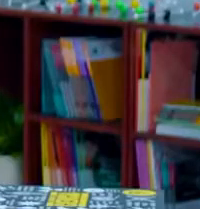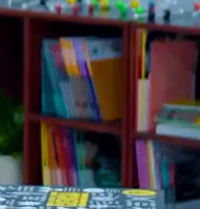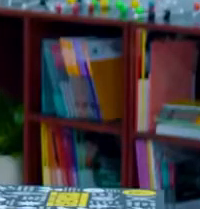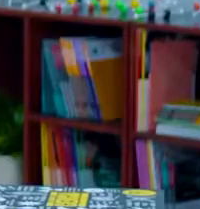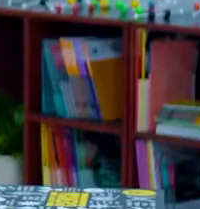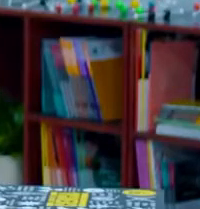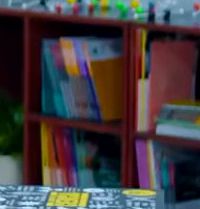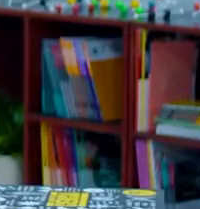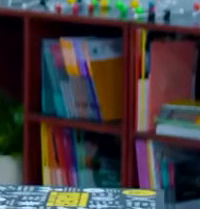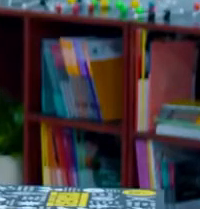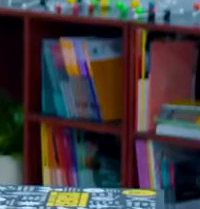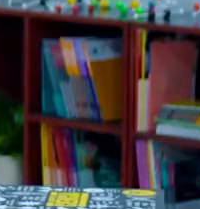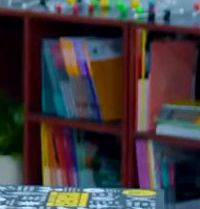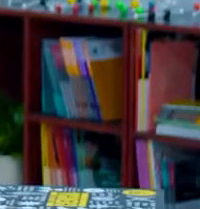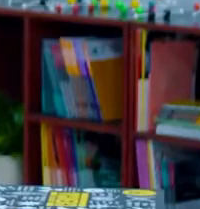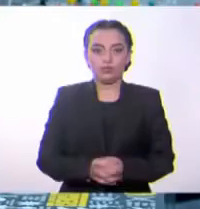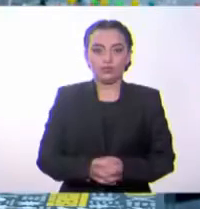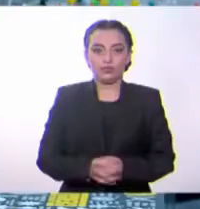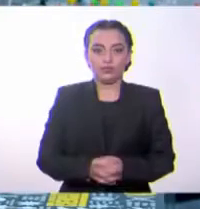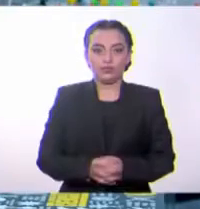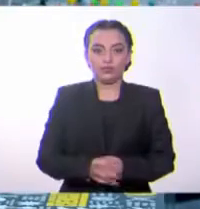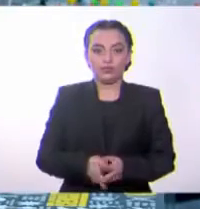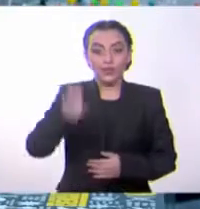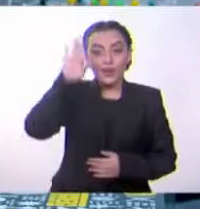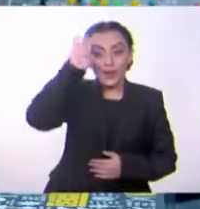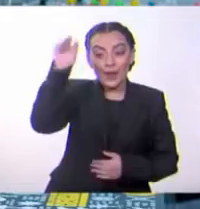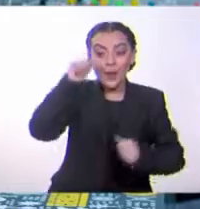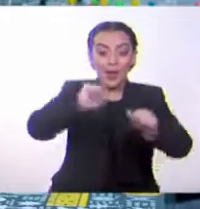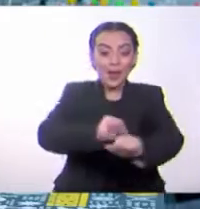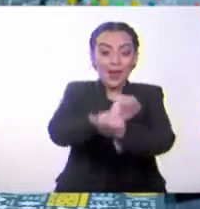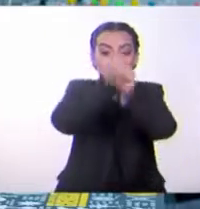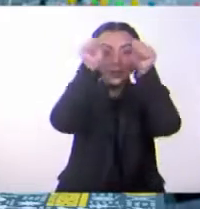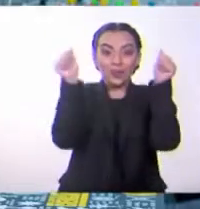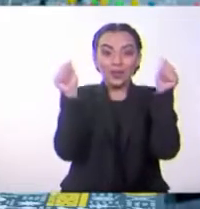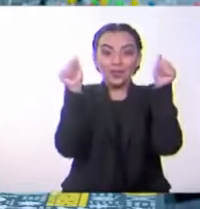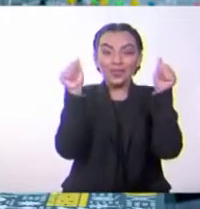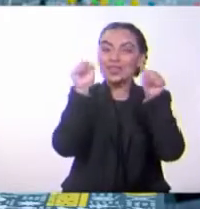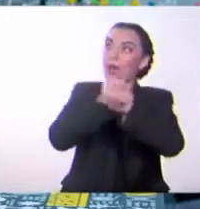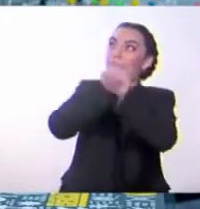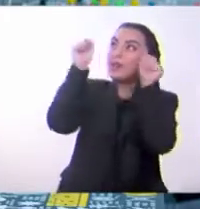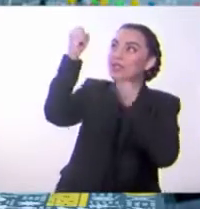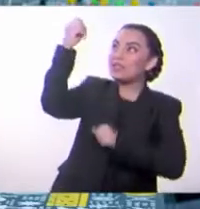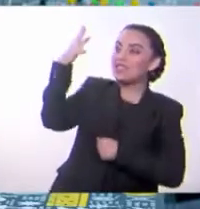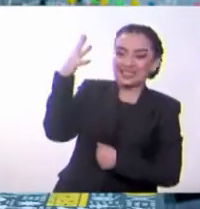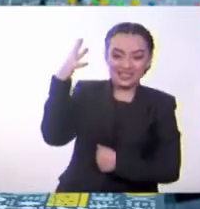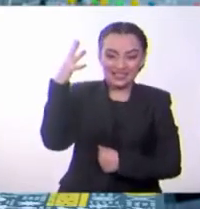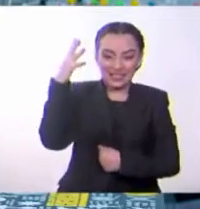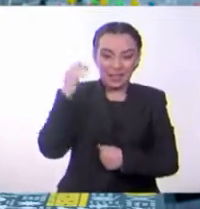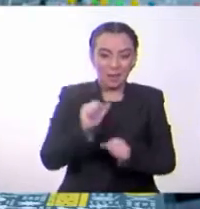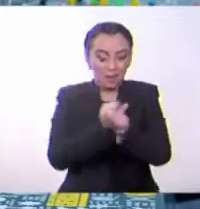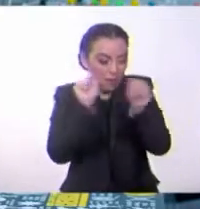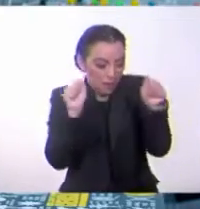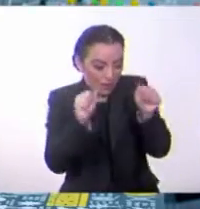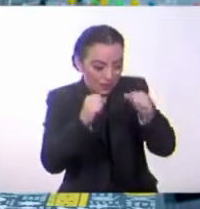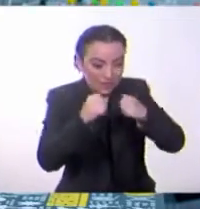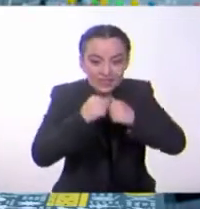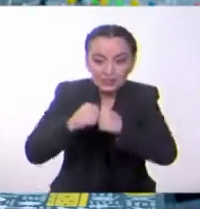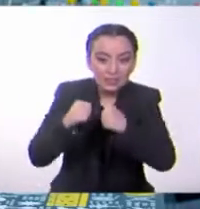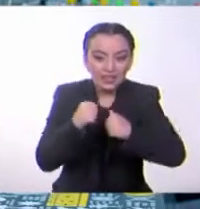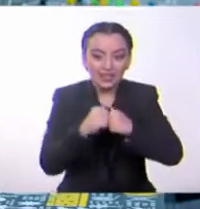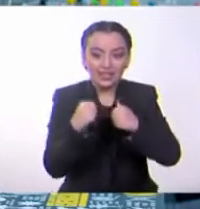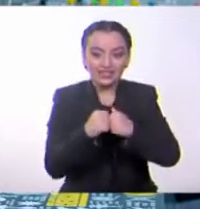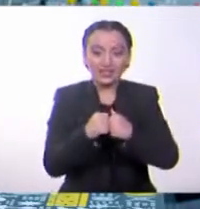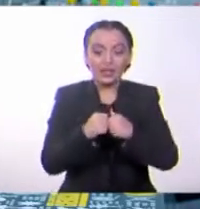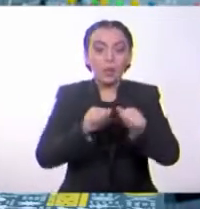Hola amiguitos, buenos días. Buenos días, señor sol. Buenos días, piedrecitas. Buenos días,